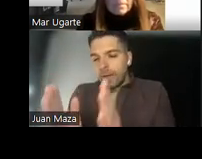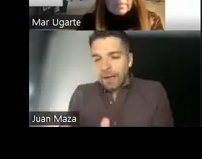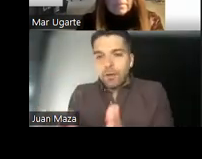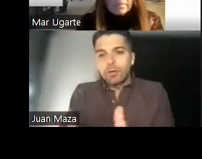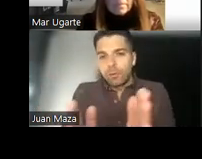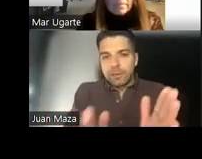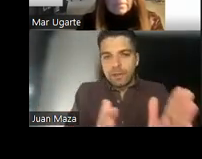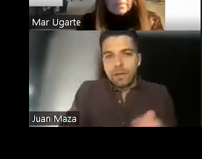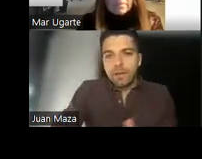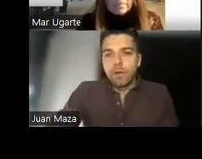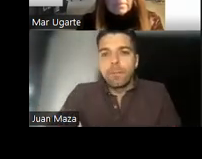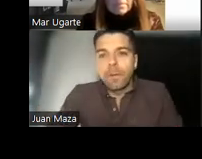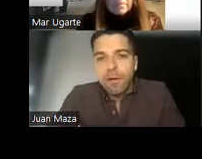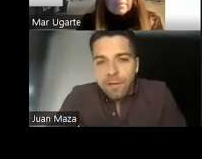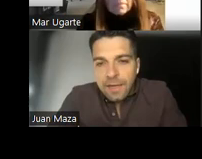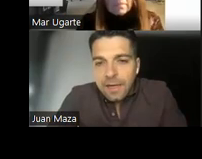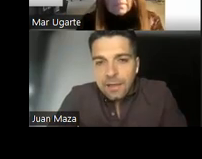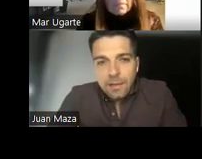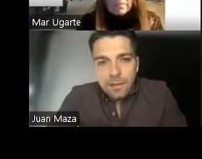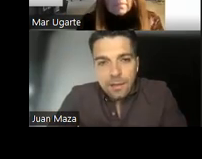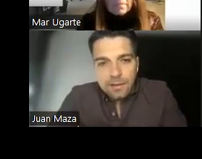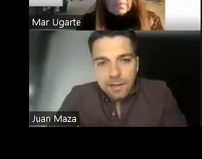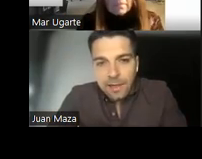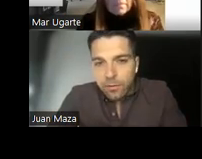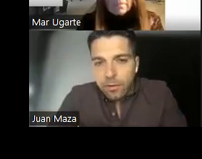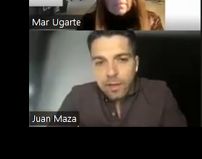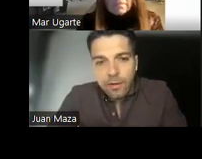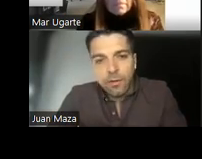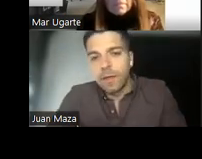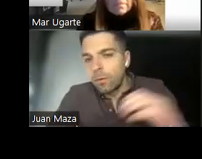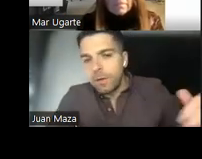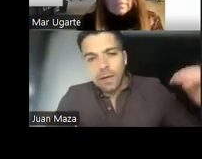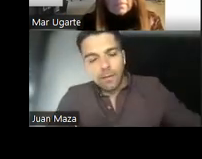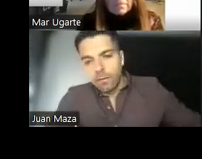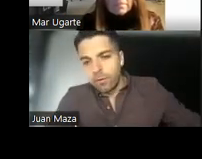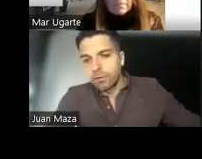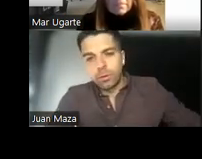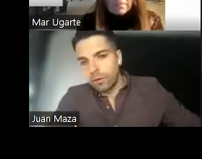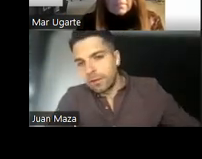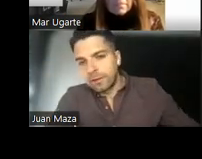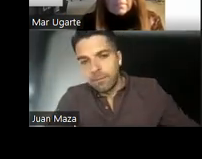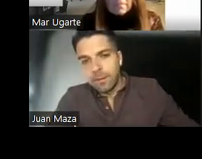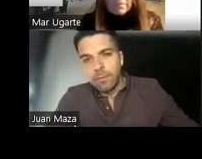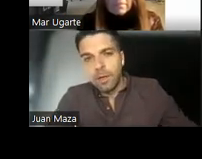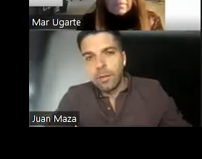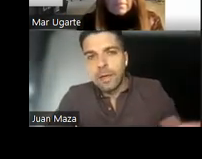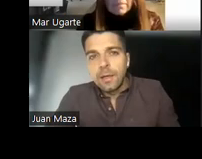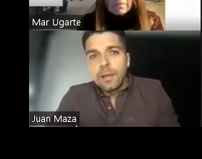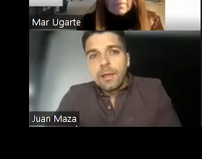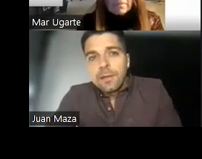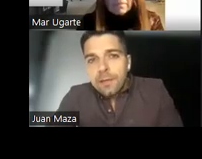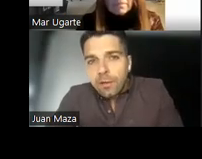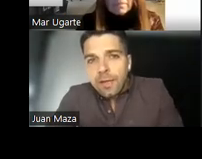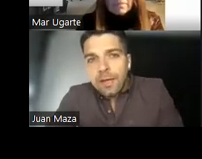en rangos, por así decirlo, pero al final, si la neurona reconoce una, dos, cuatrocientas mil moléculas,